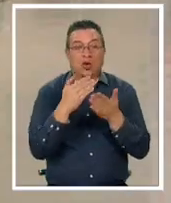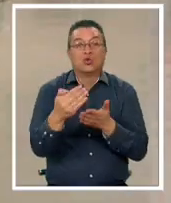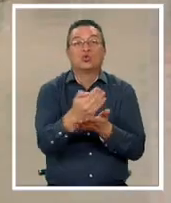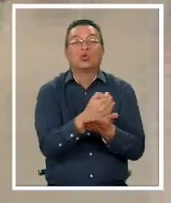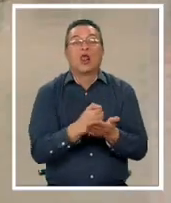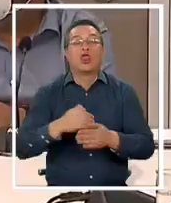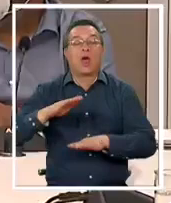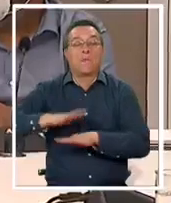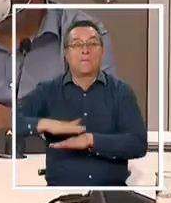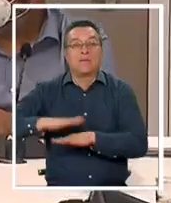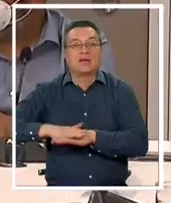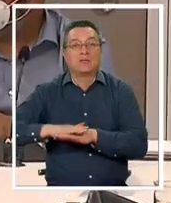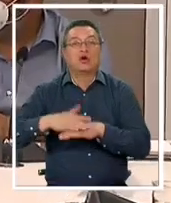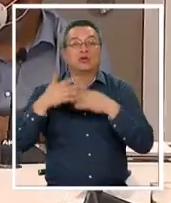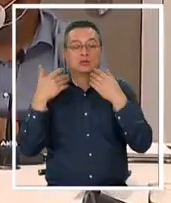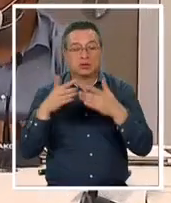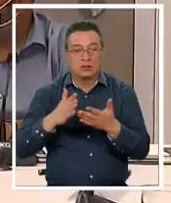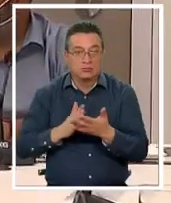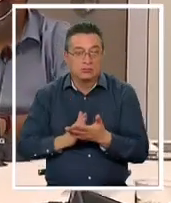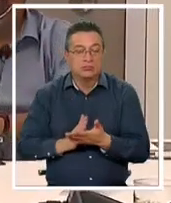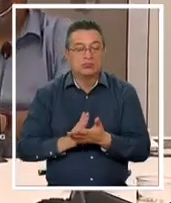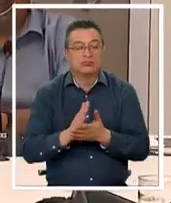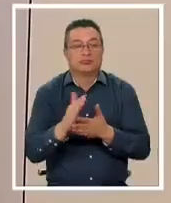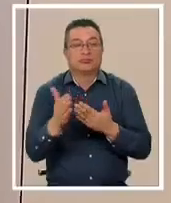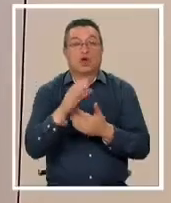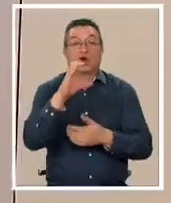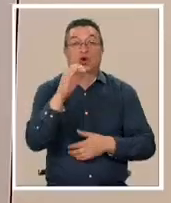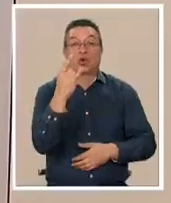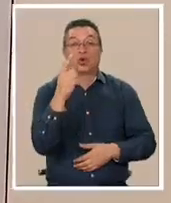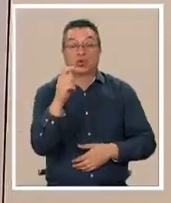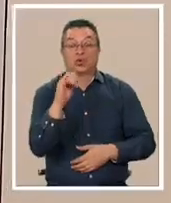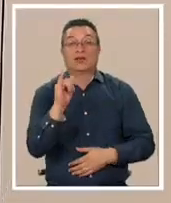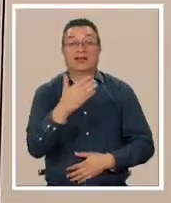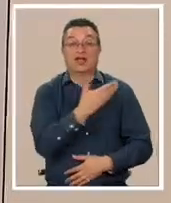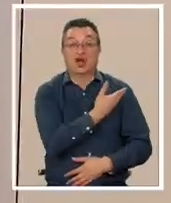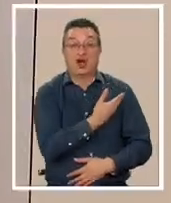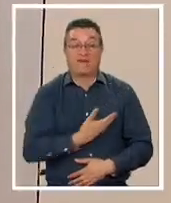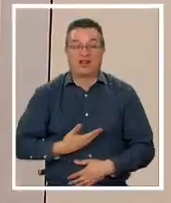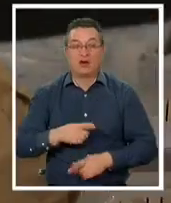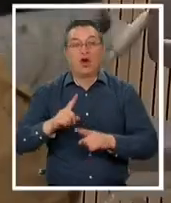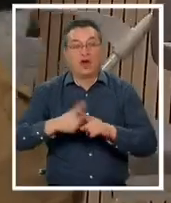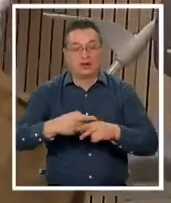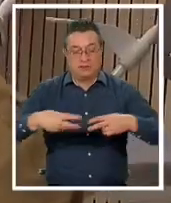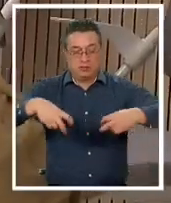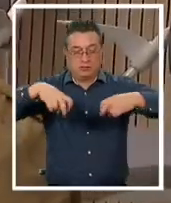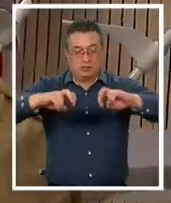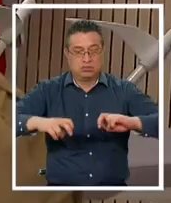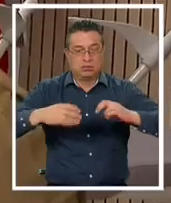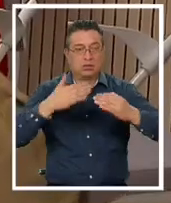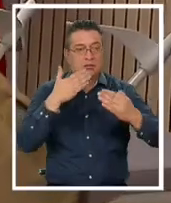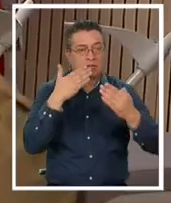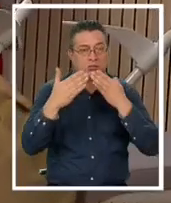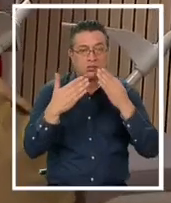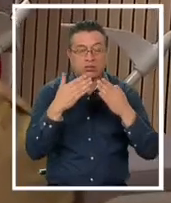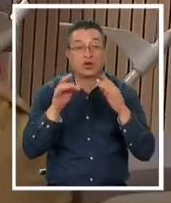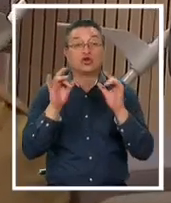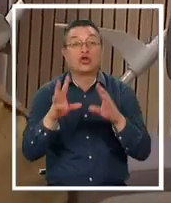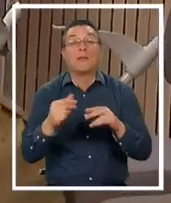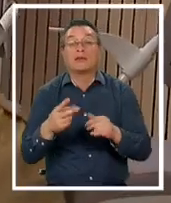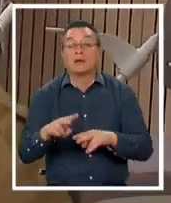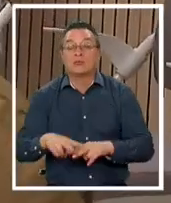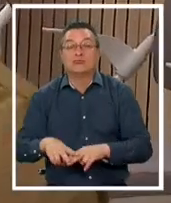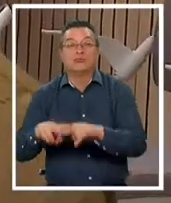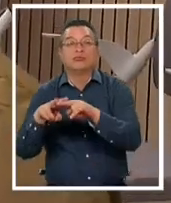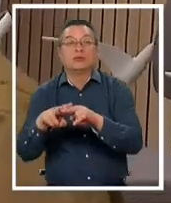sueldo mínimo que ya entra en tierra derecha. La CUT y el gobierno volvieron a sentarse a la mesa y no solo hablaron del monto.